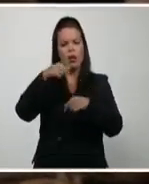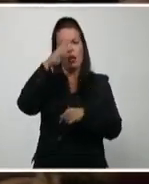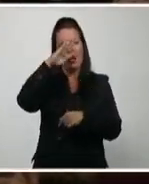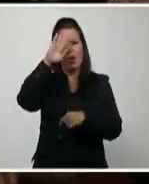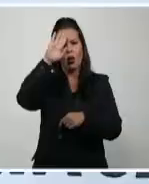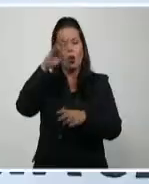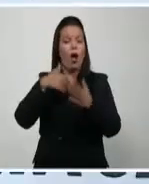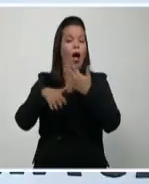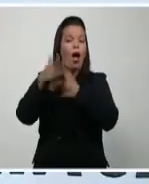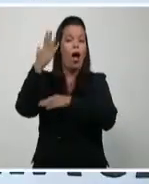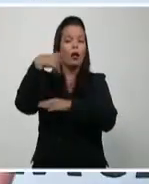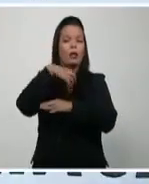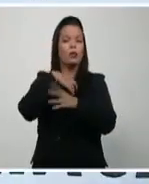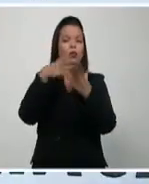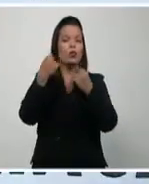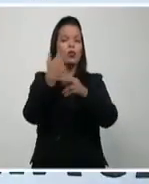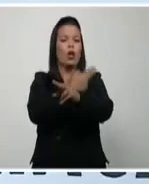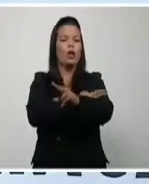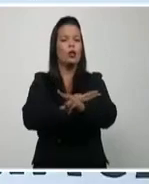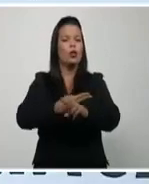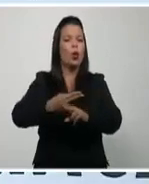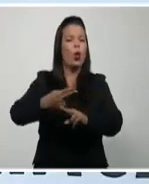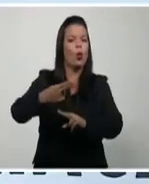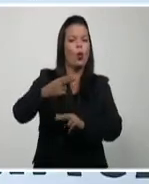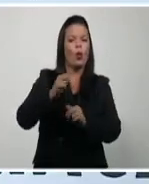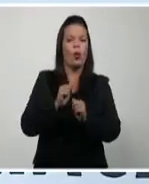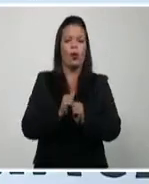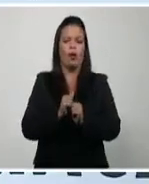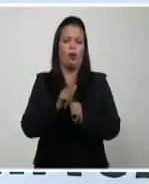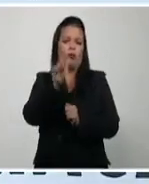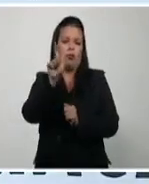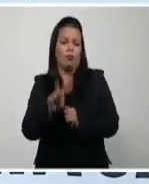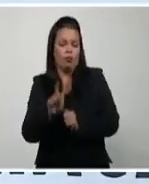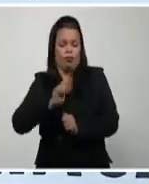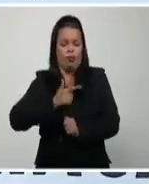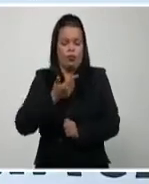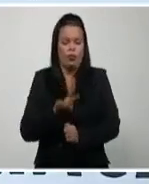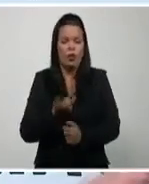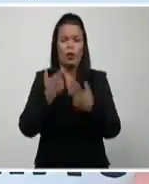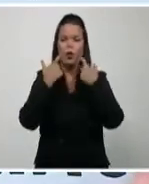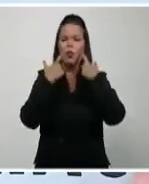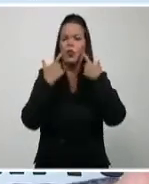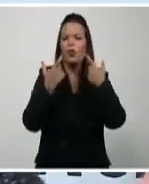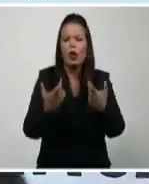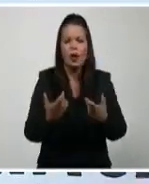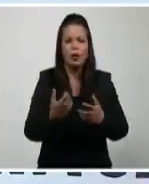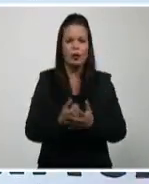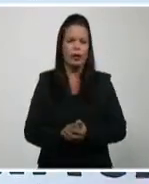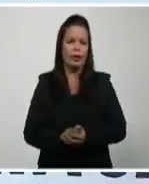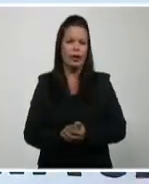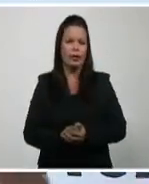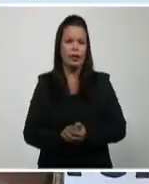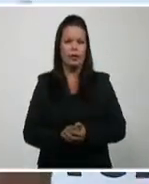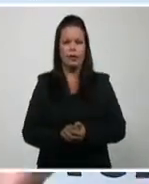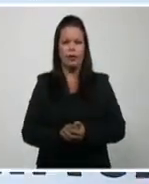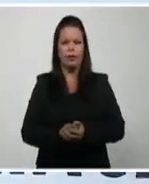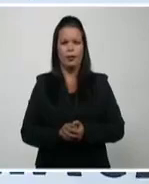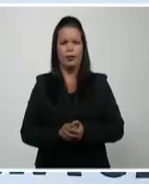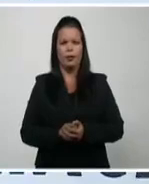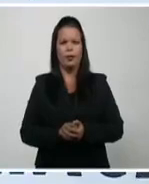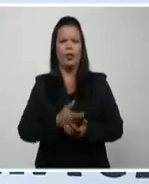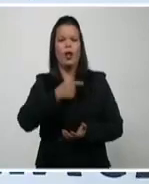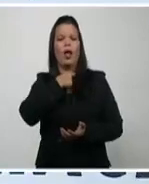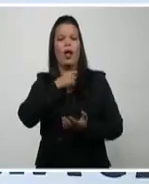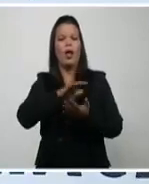leyendas de la música cubana en la escuela. Estaba el maestro Enrique Lazaga, Enrique Plá, Leyenda de Iraquere, Emilio